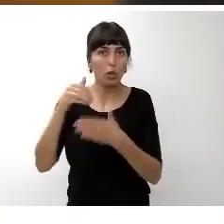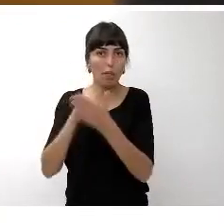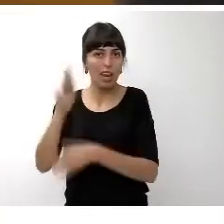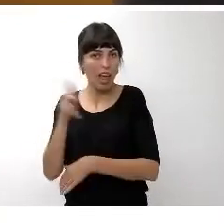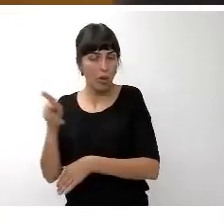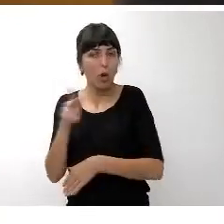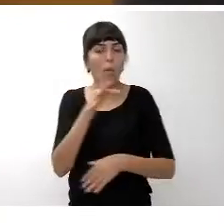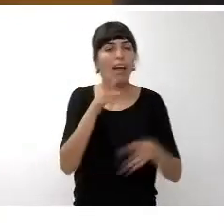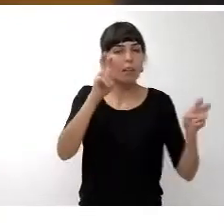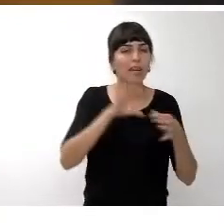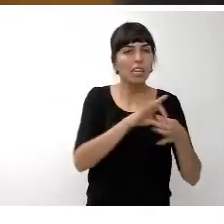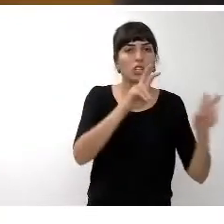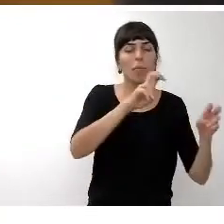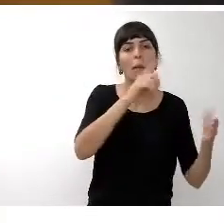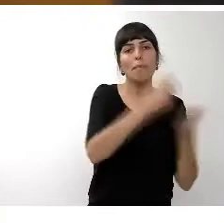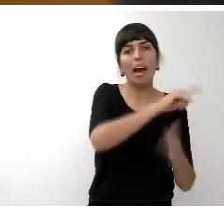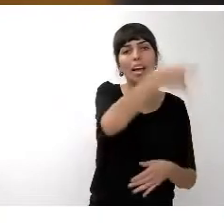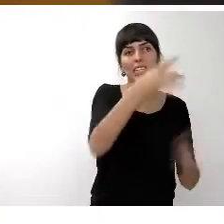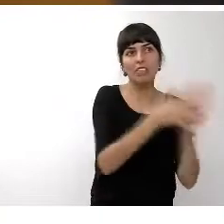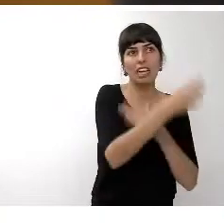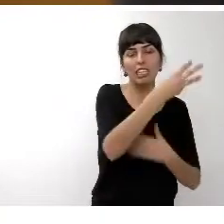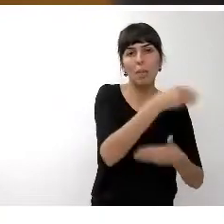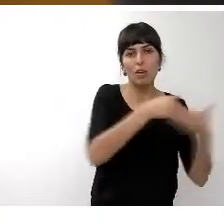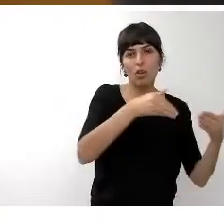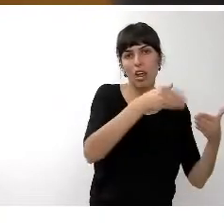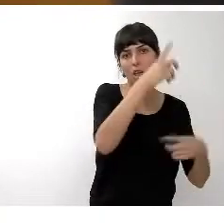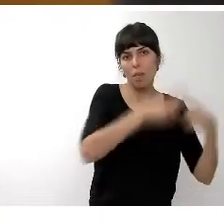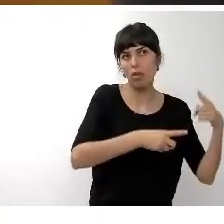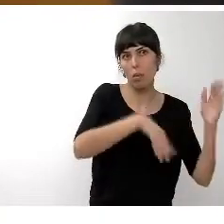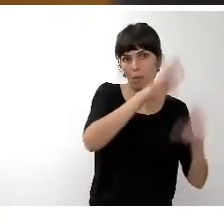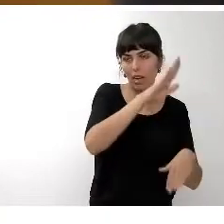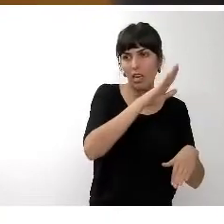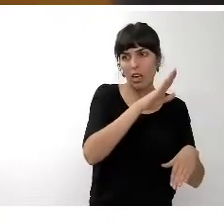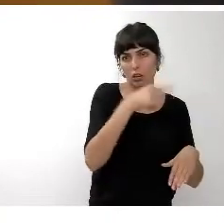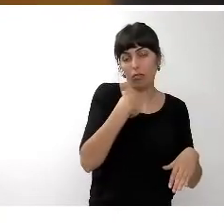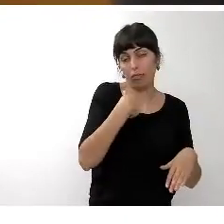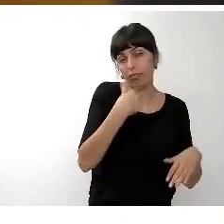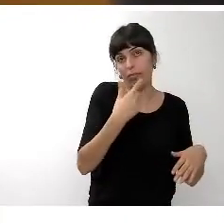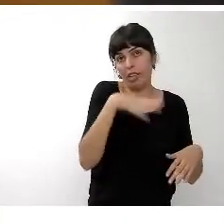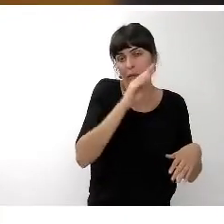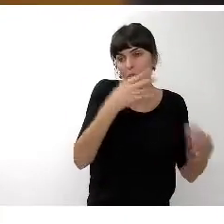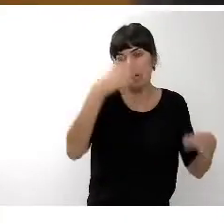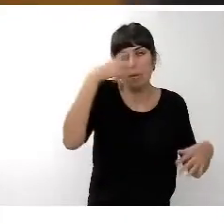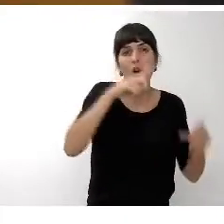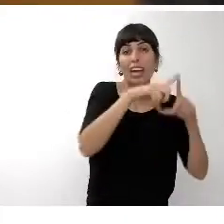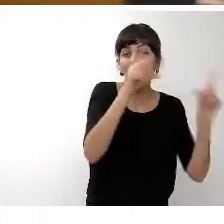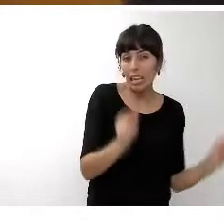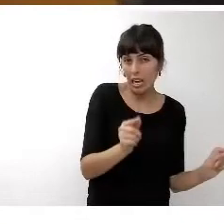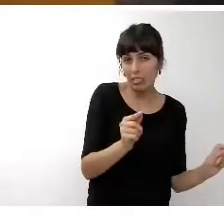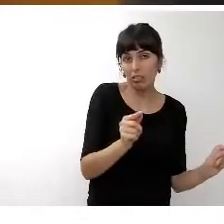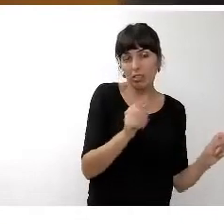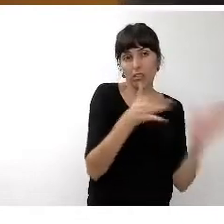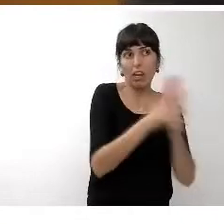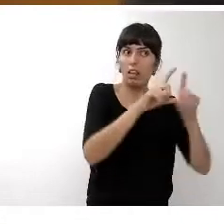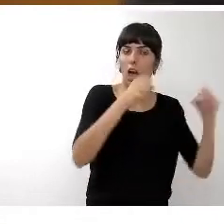extra son casi 3 millones y medio entendiendo que hay entidades muy potentes en el ámbito de esta corporación como son el IAS que es intensivo